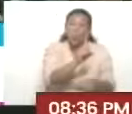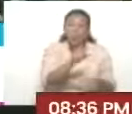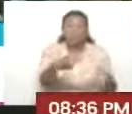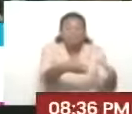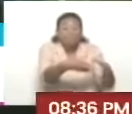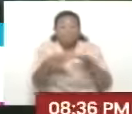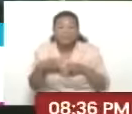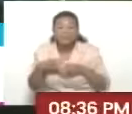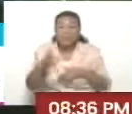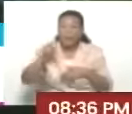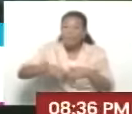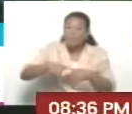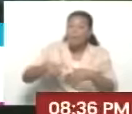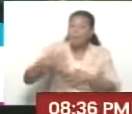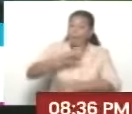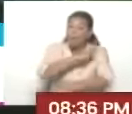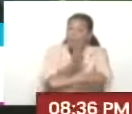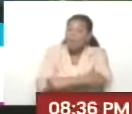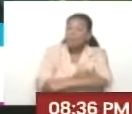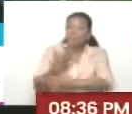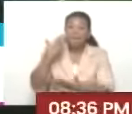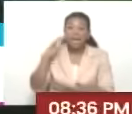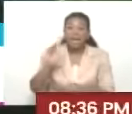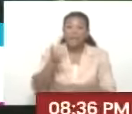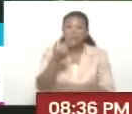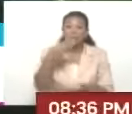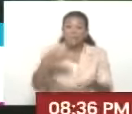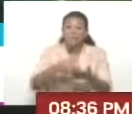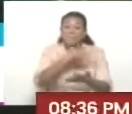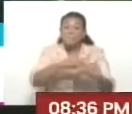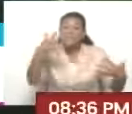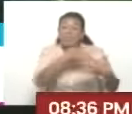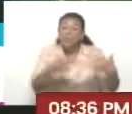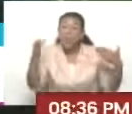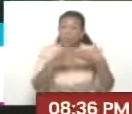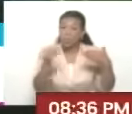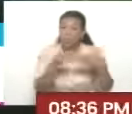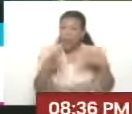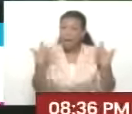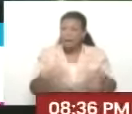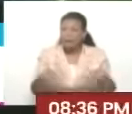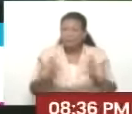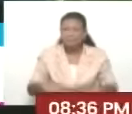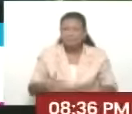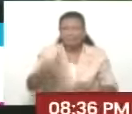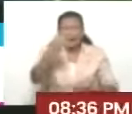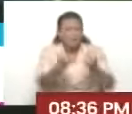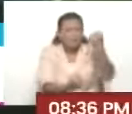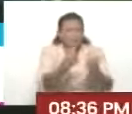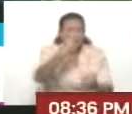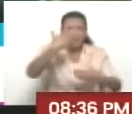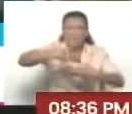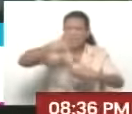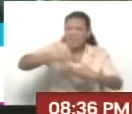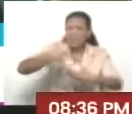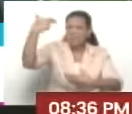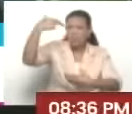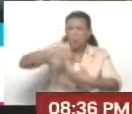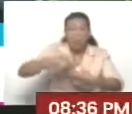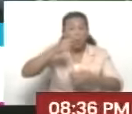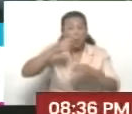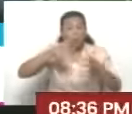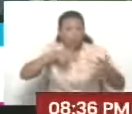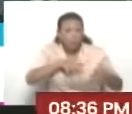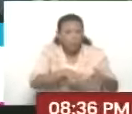Silgo es un poder. Cuesta 12 mil millones de dólares. Las refinerías que tiene, los